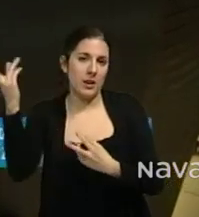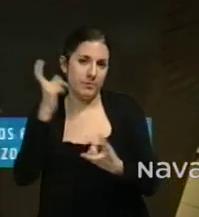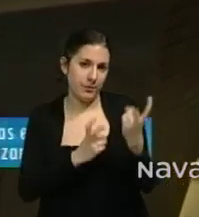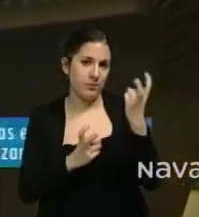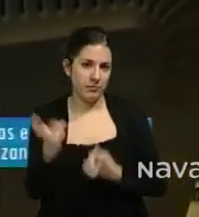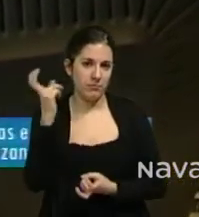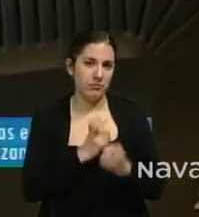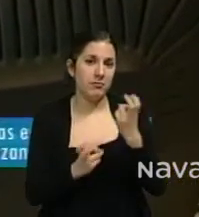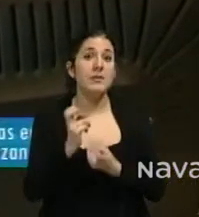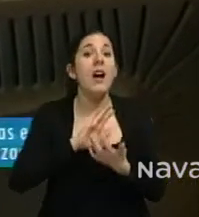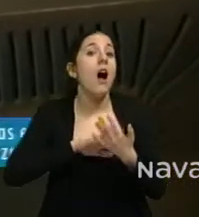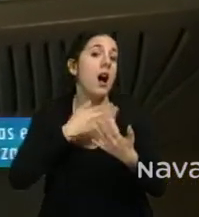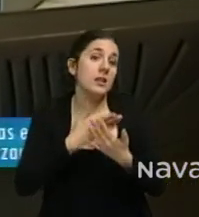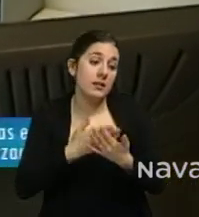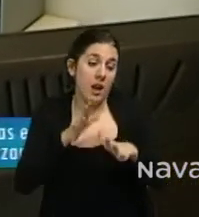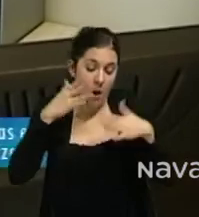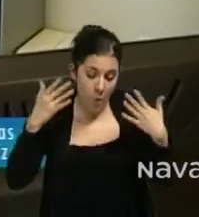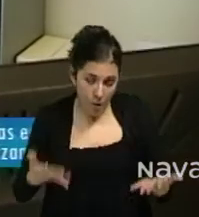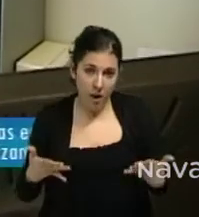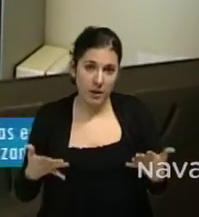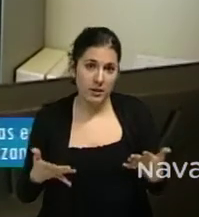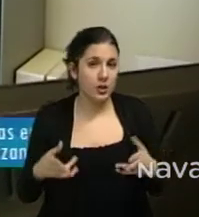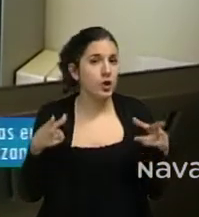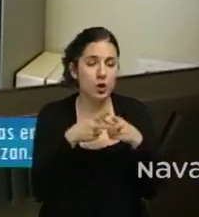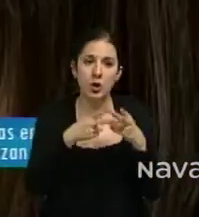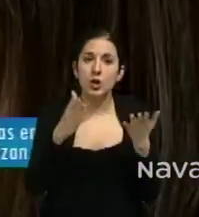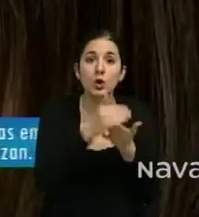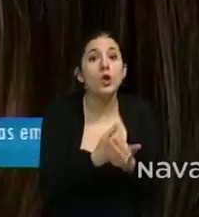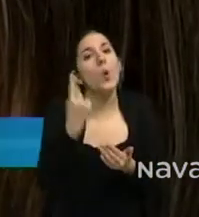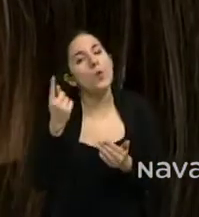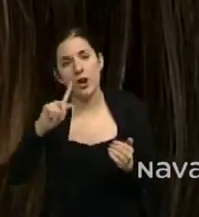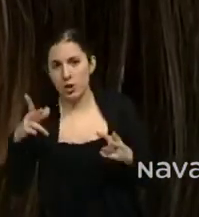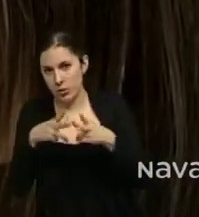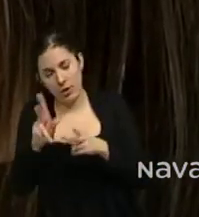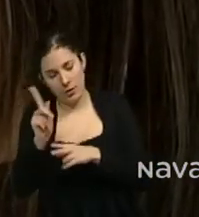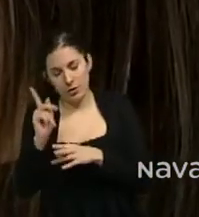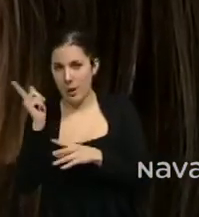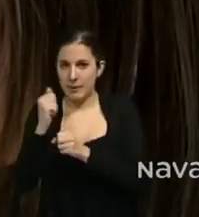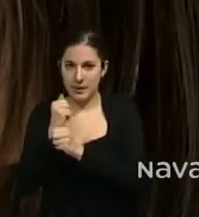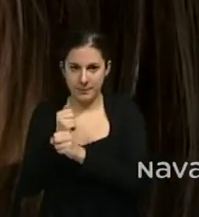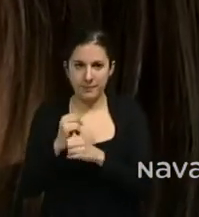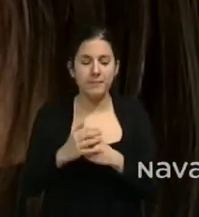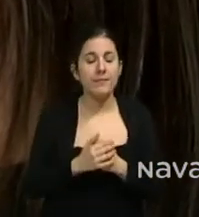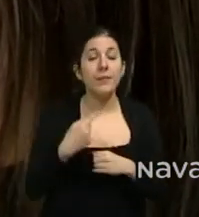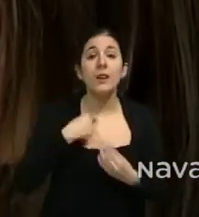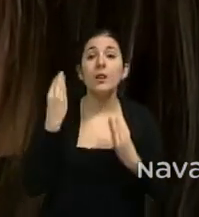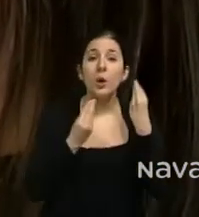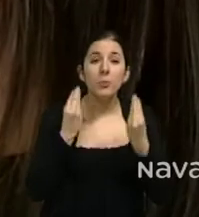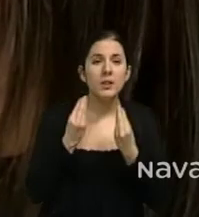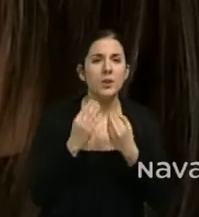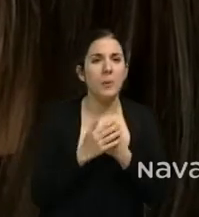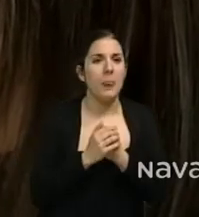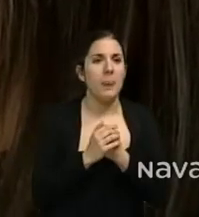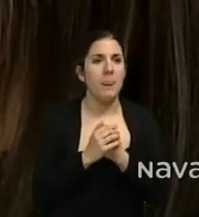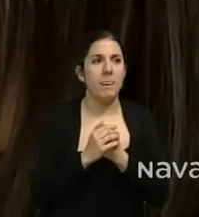hasta que actualmente somos todos socios menos uno. Yo creo que la principal baza es que al ser todos